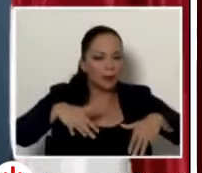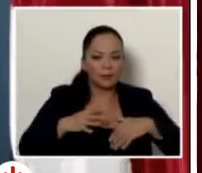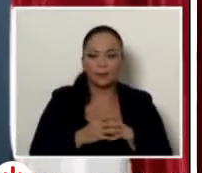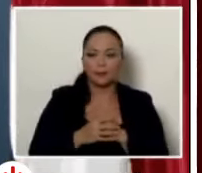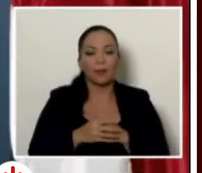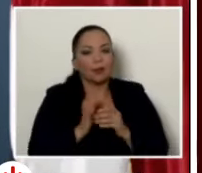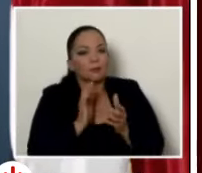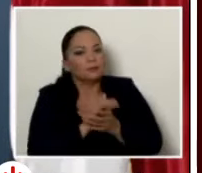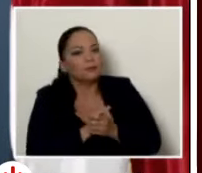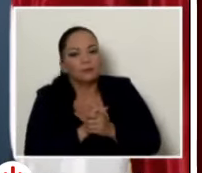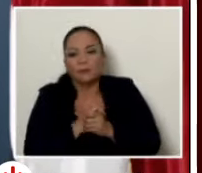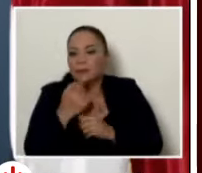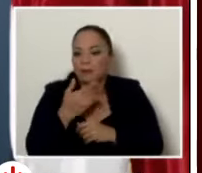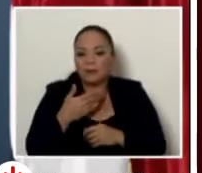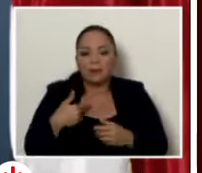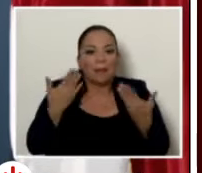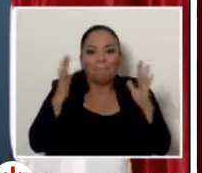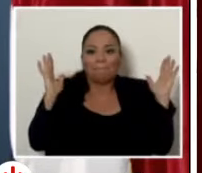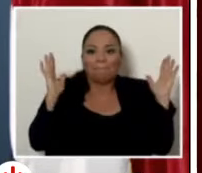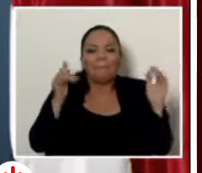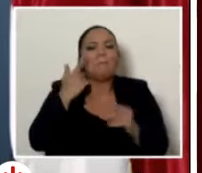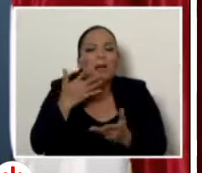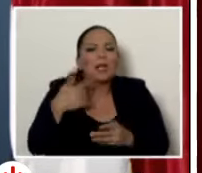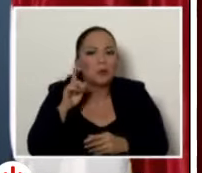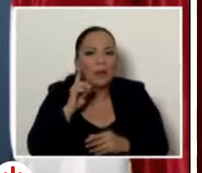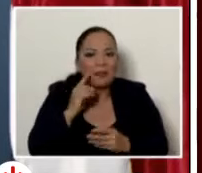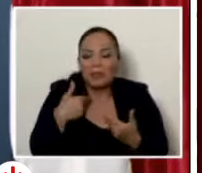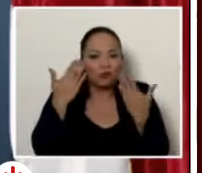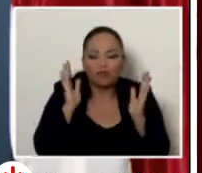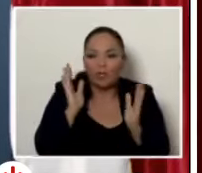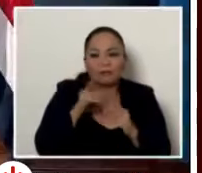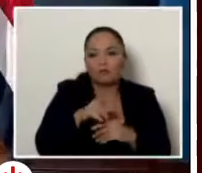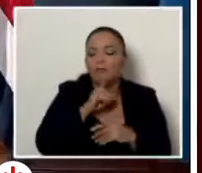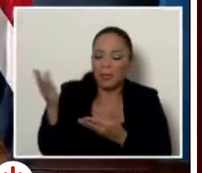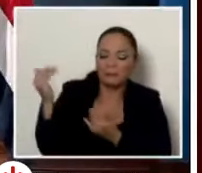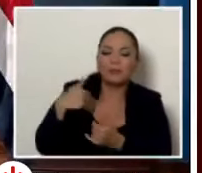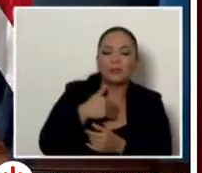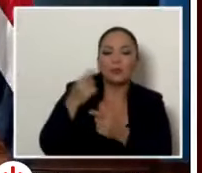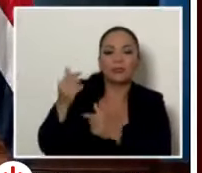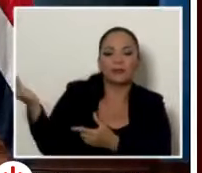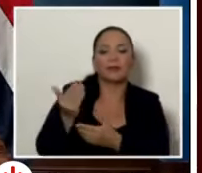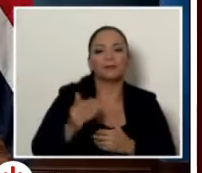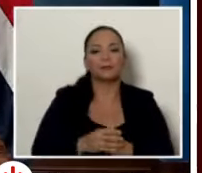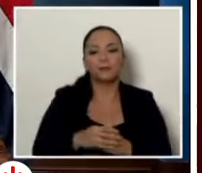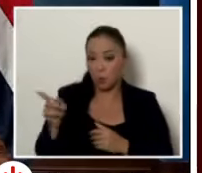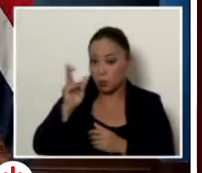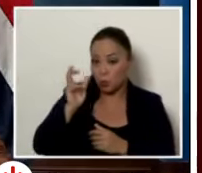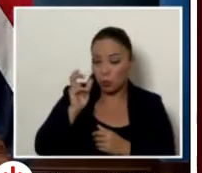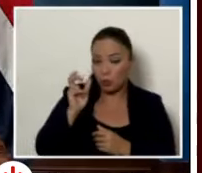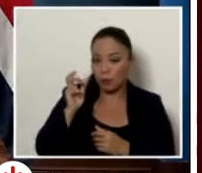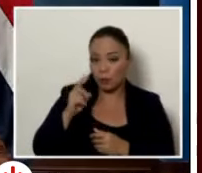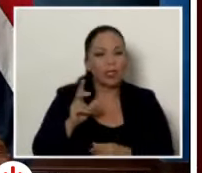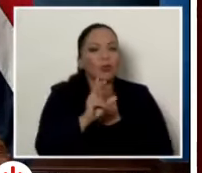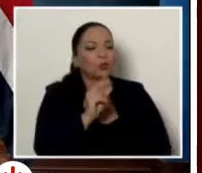agarre fuera base para que voy a mentir llamamos al ministro y decían ah bien oyó la pregunta no señor